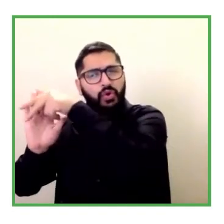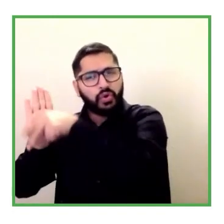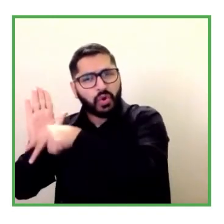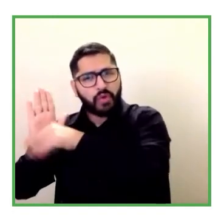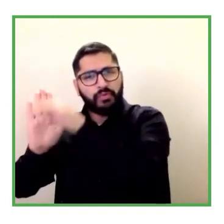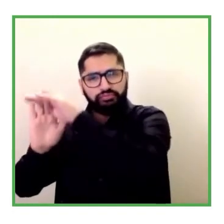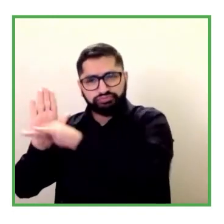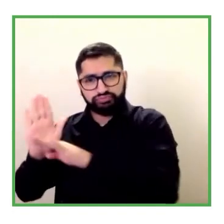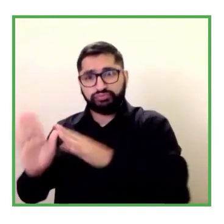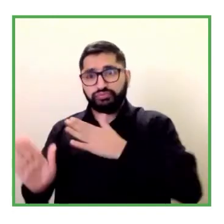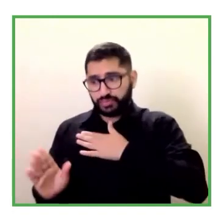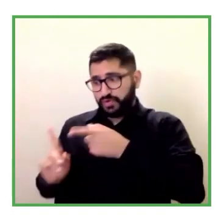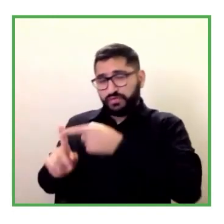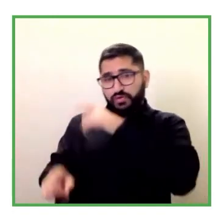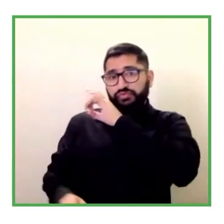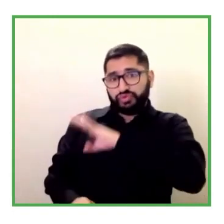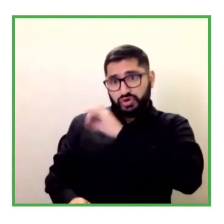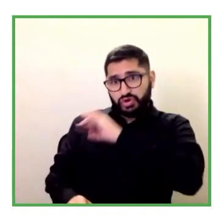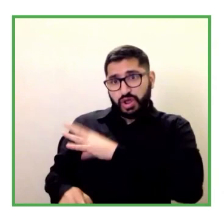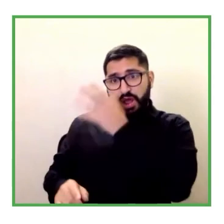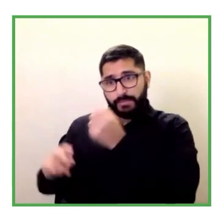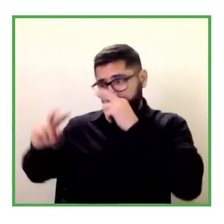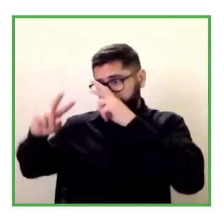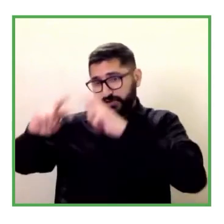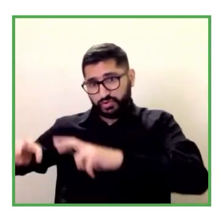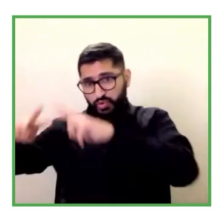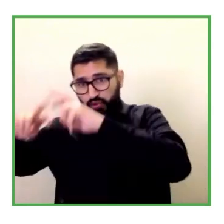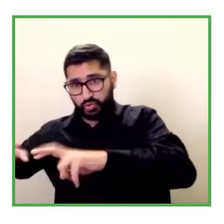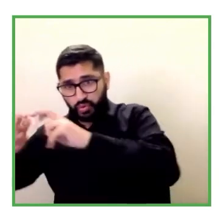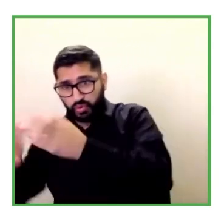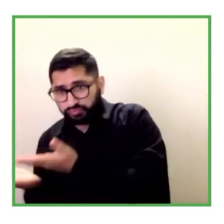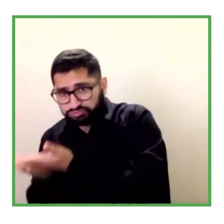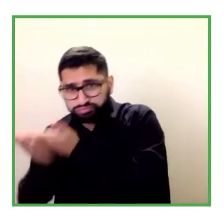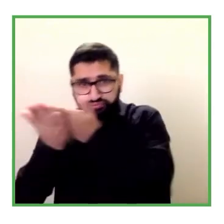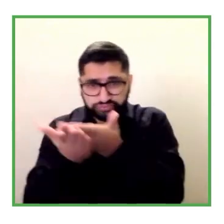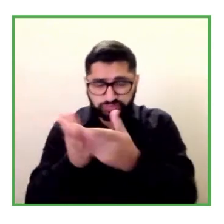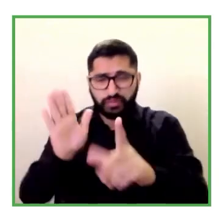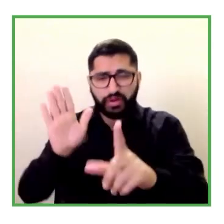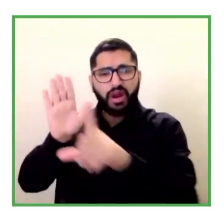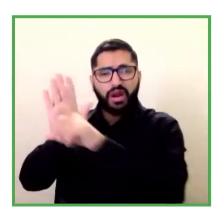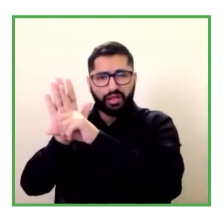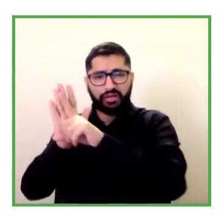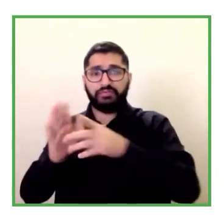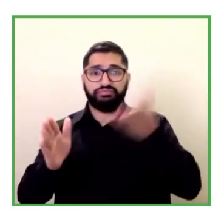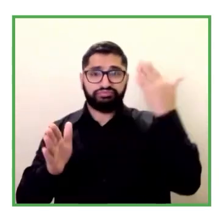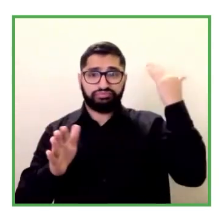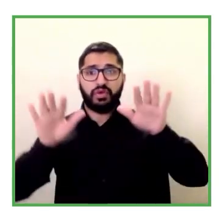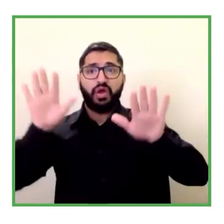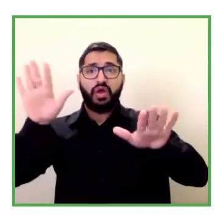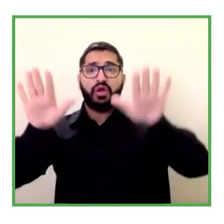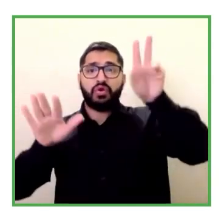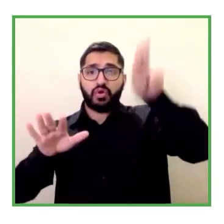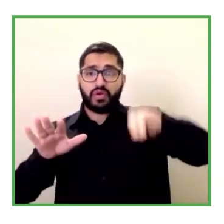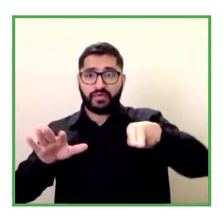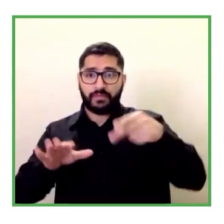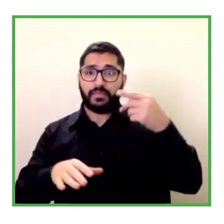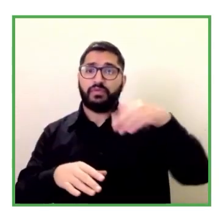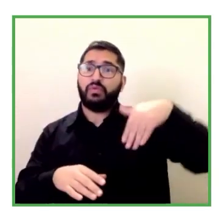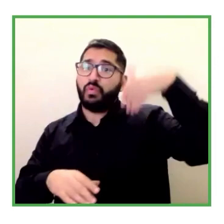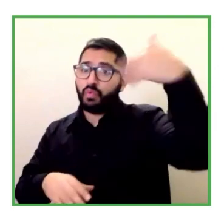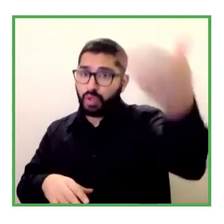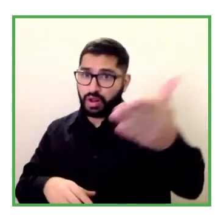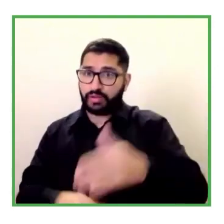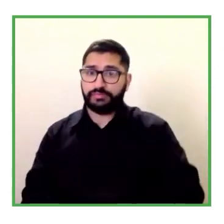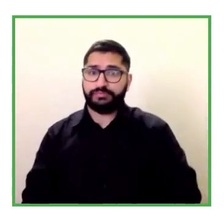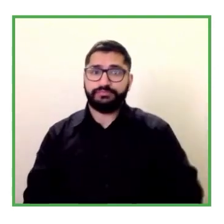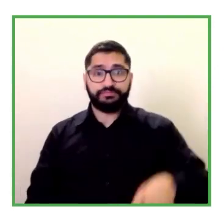una ley que va a comenzar en noviembre del próximo año a regir dentro de todas las empresas que tienen que cumplir con la cuota del 1% que es la